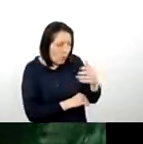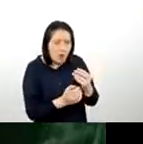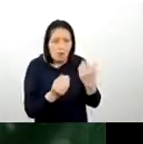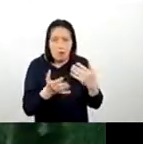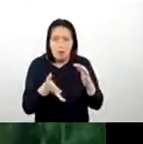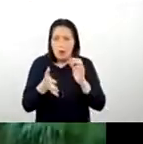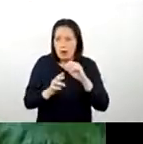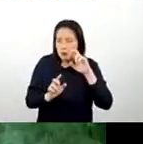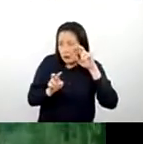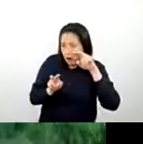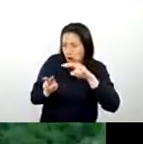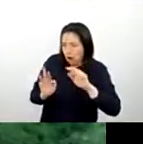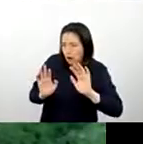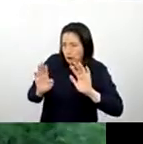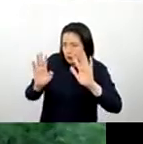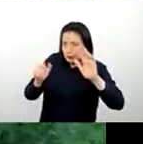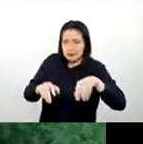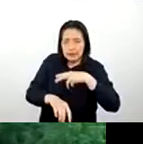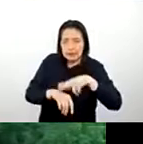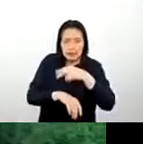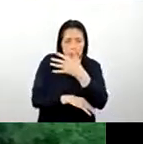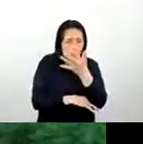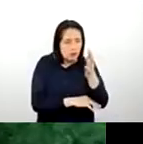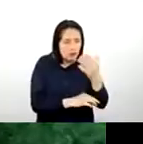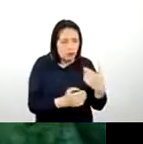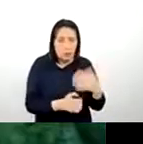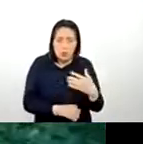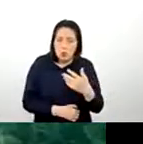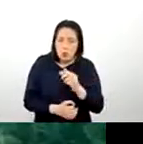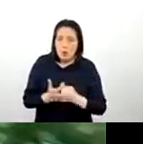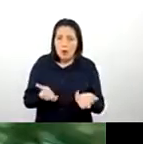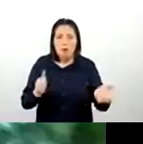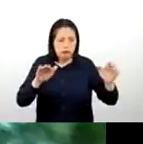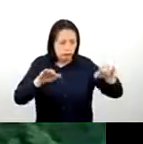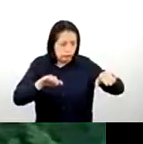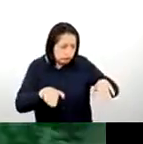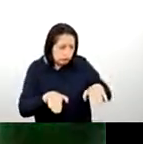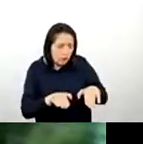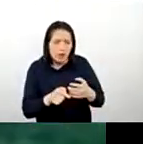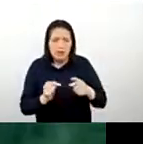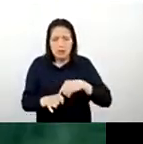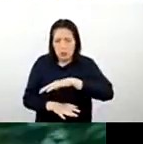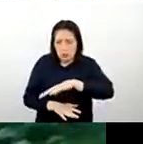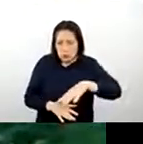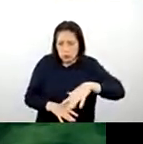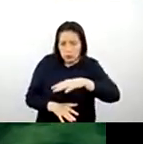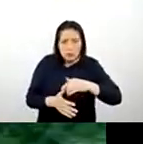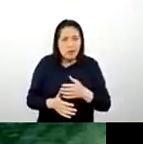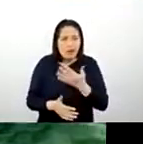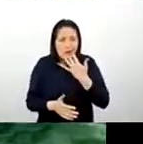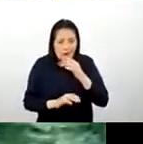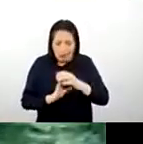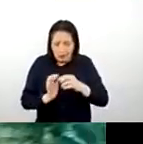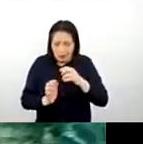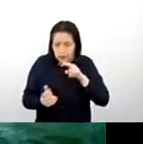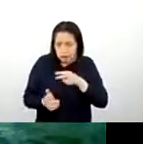extraordinaria, de naturaleza infinita, un valle surcado de lagunas turquesas, que reflejan el alma.